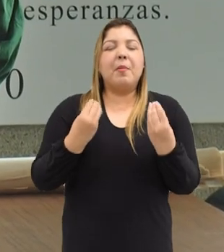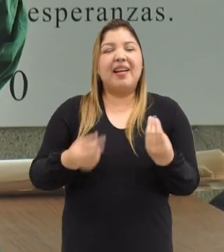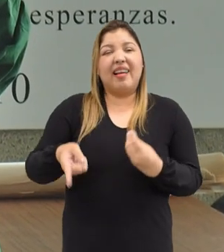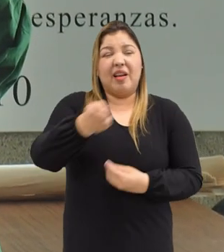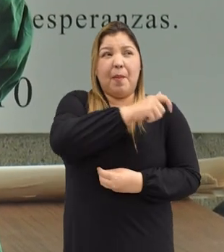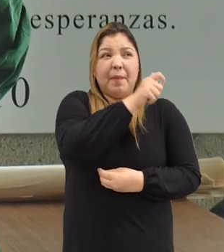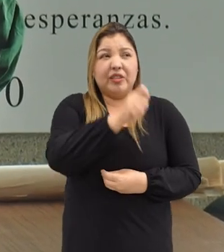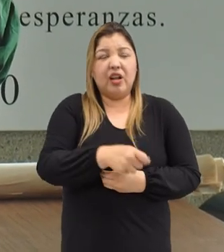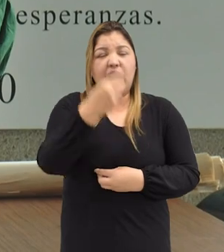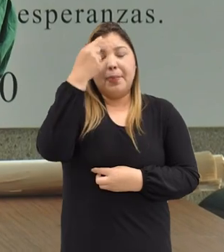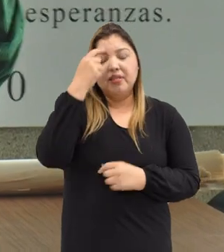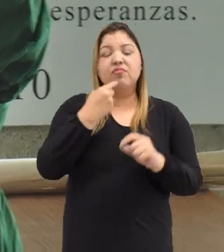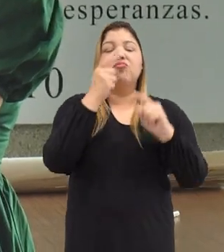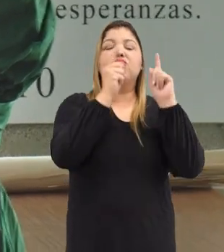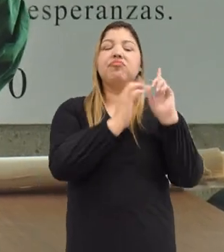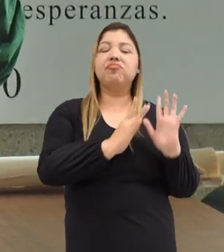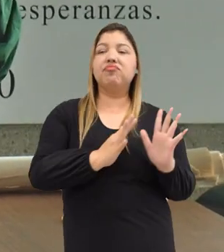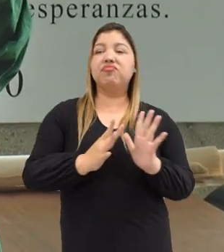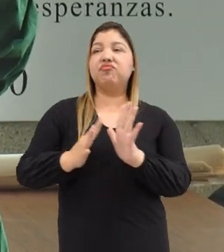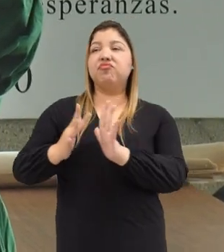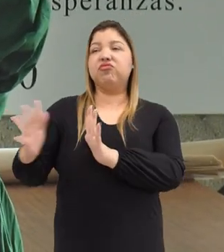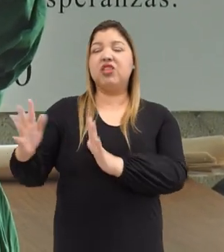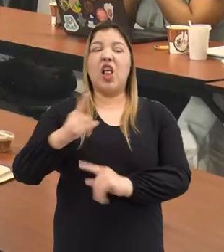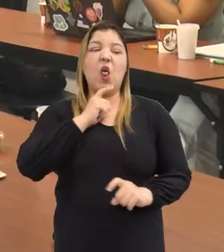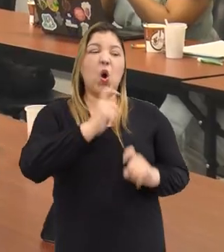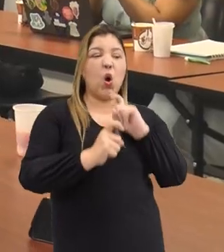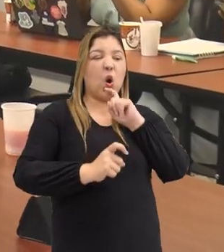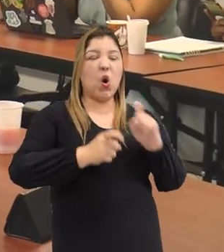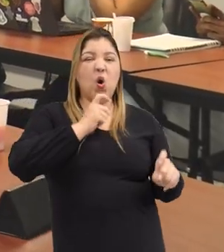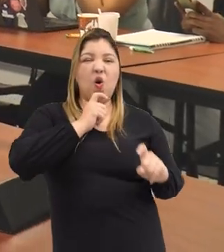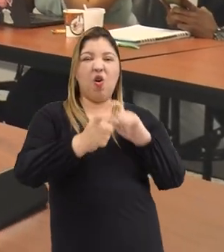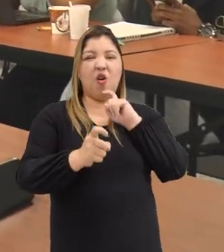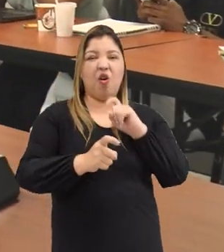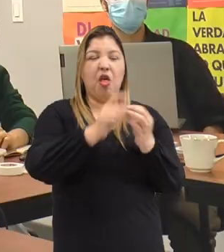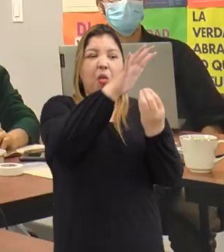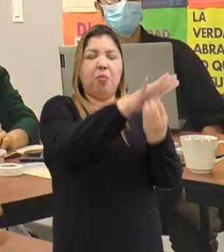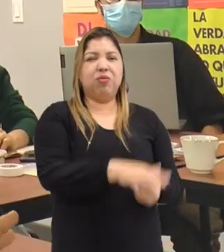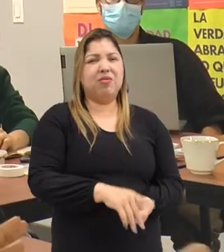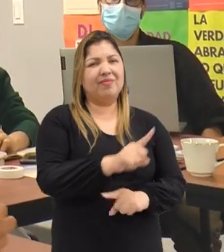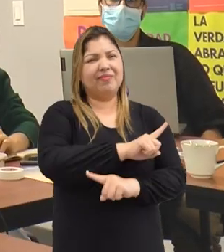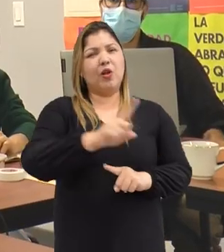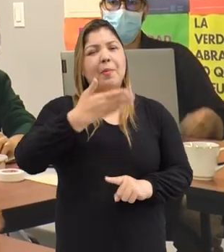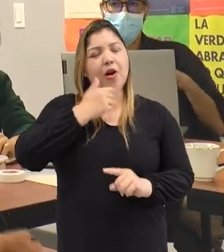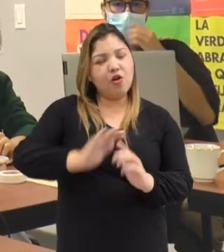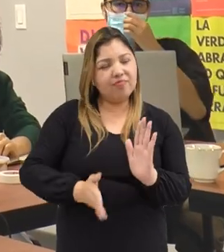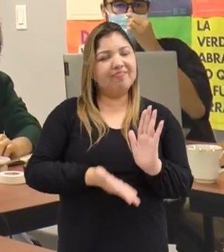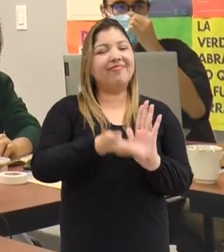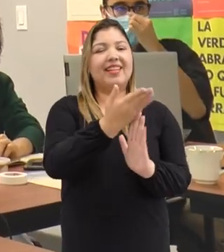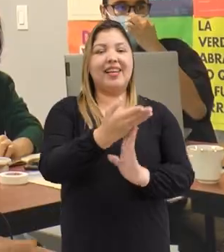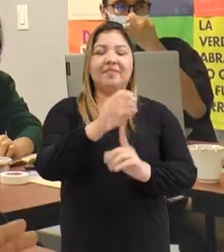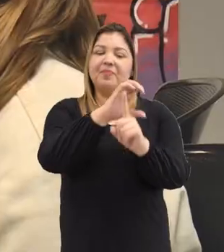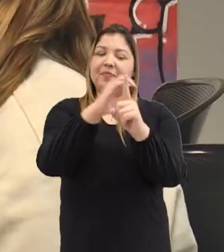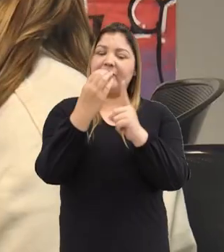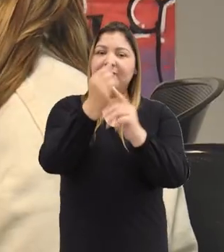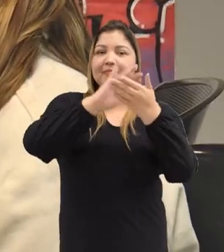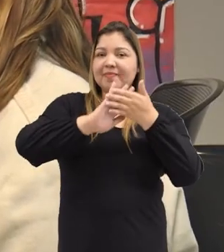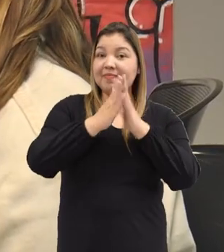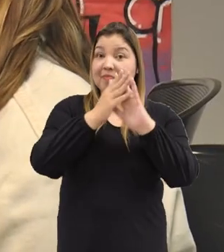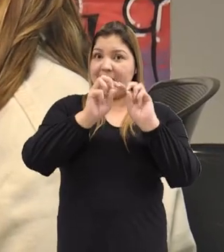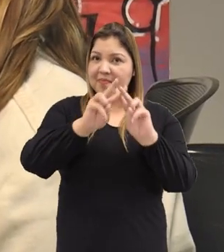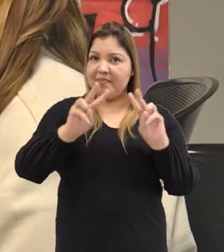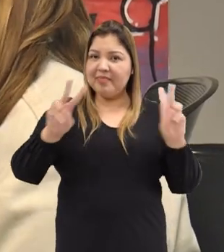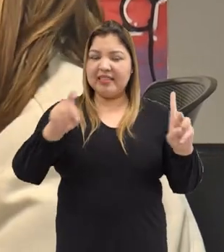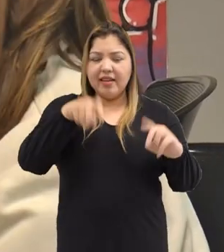así desinstalar las narrativas que reproducen discursos de odio y fortalecer la cultura de paz, las